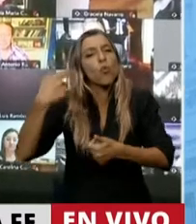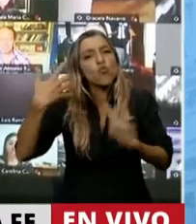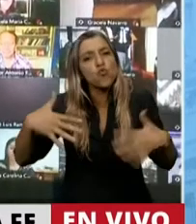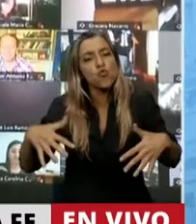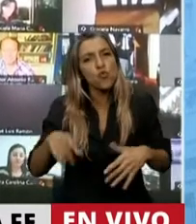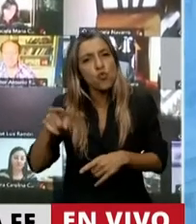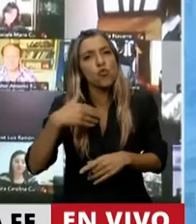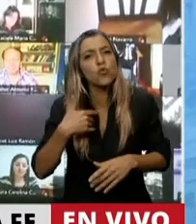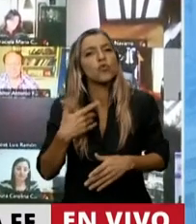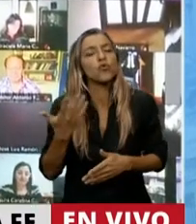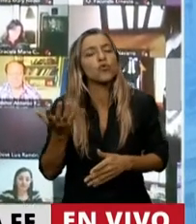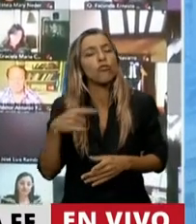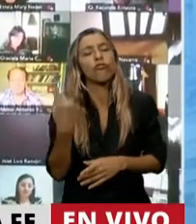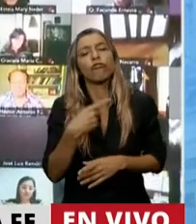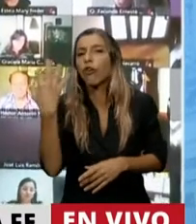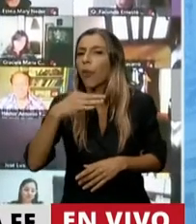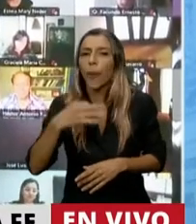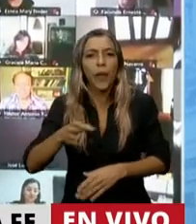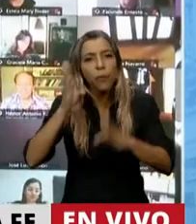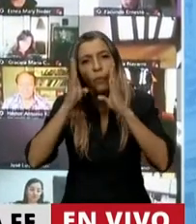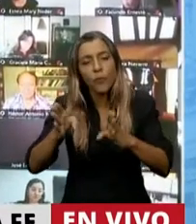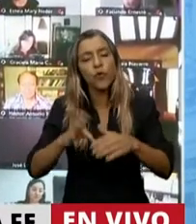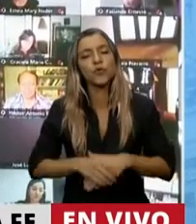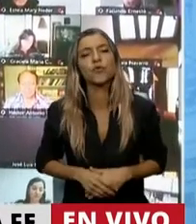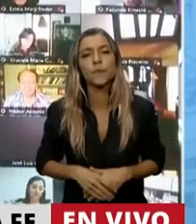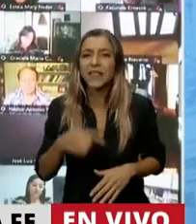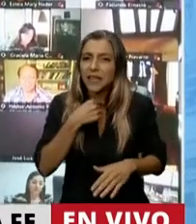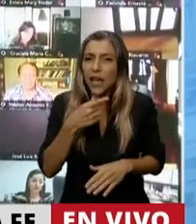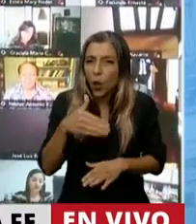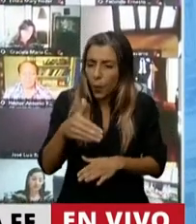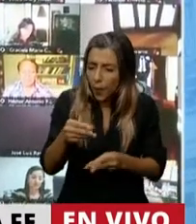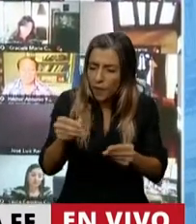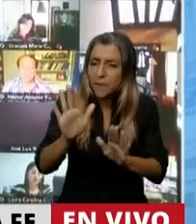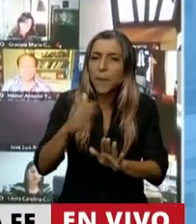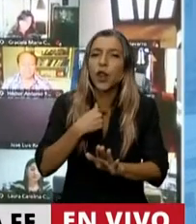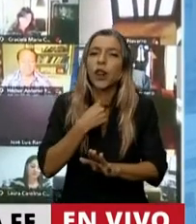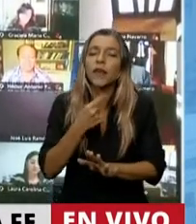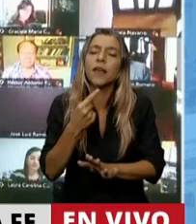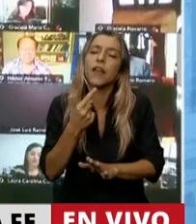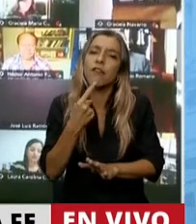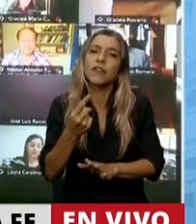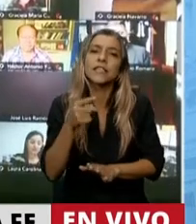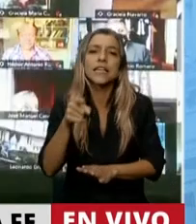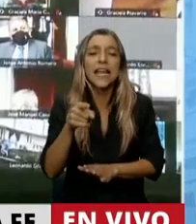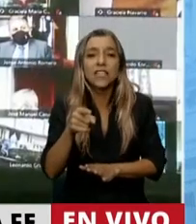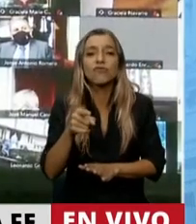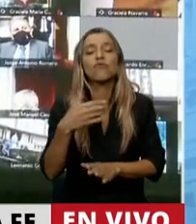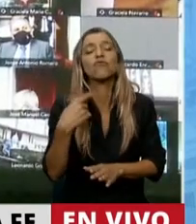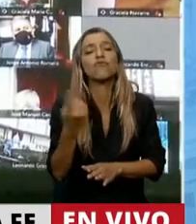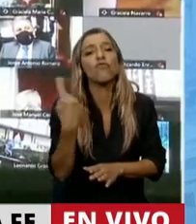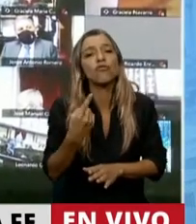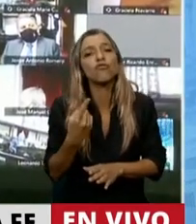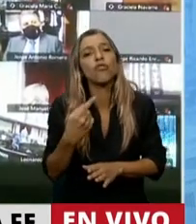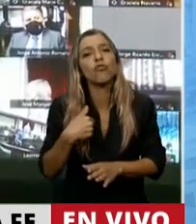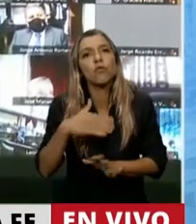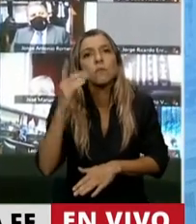¿Y por qué tenemos que apostar? Permítame esto, Presidente, para cerrar. ¿Por qué tenemos que apostar a esta formación en